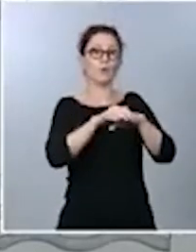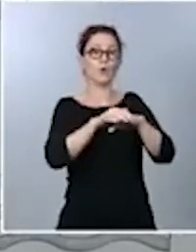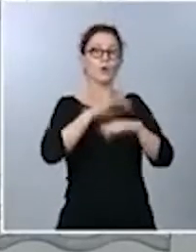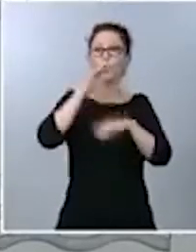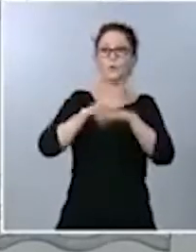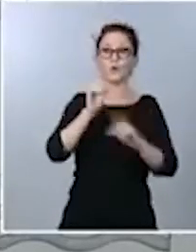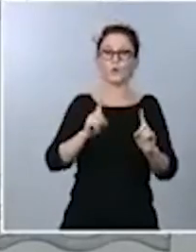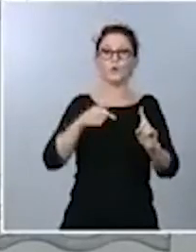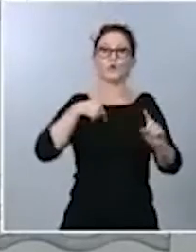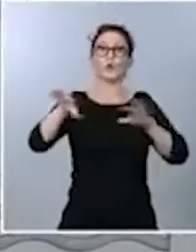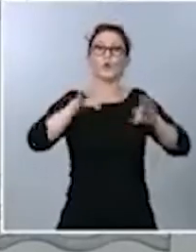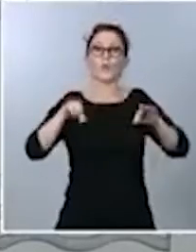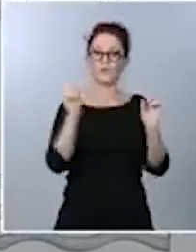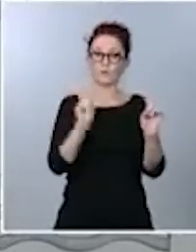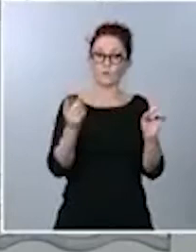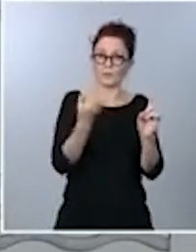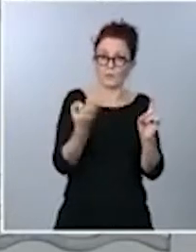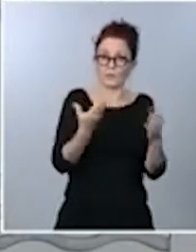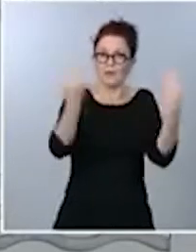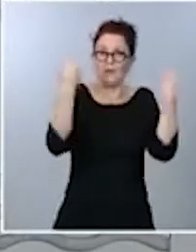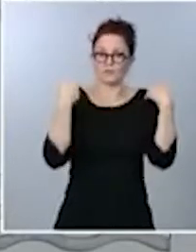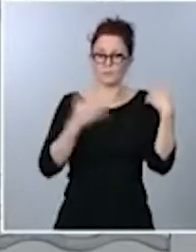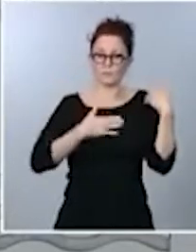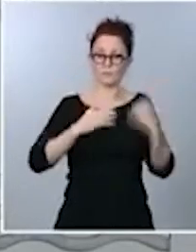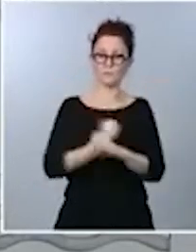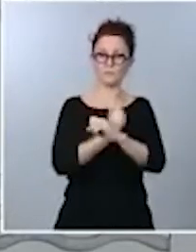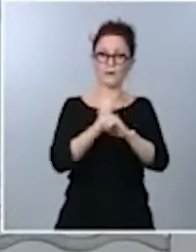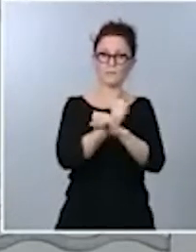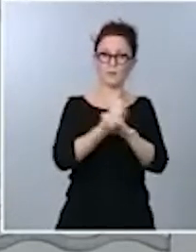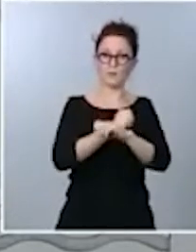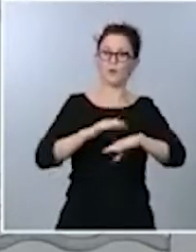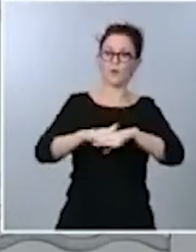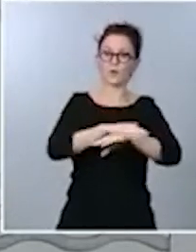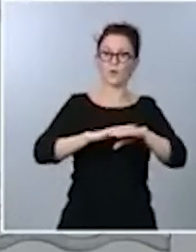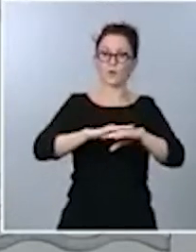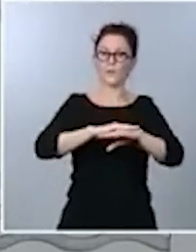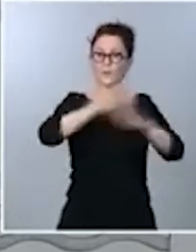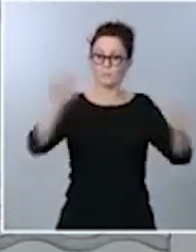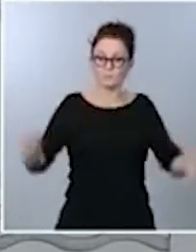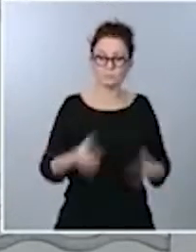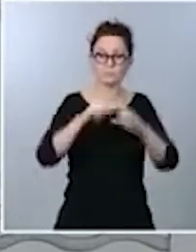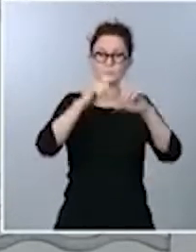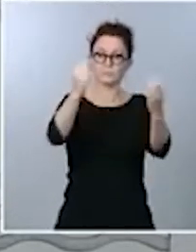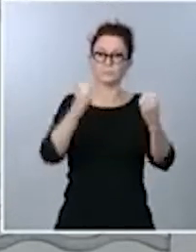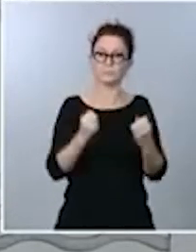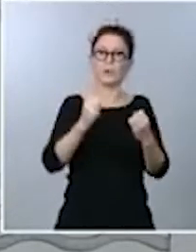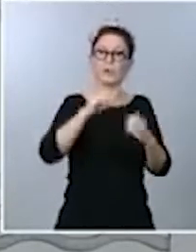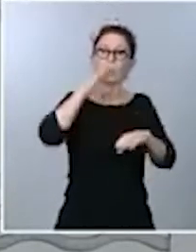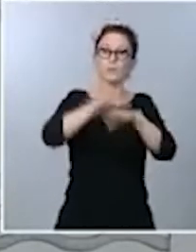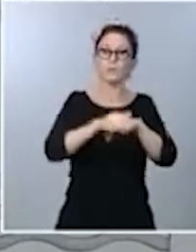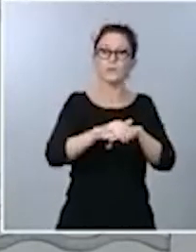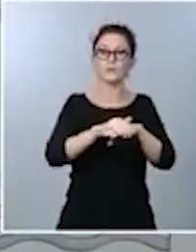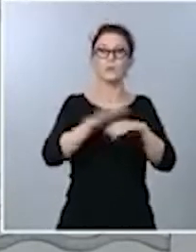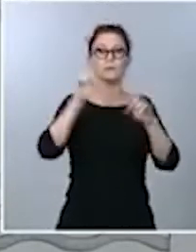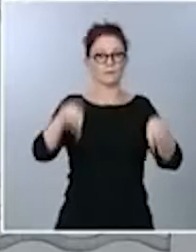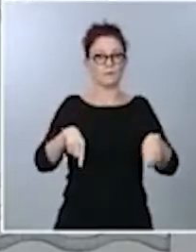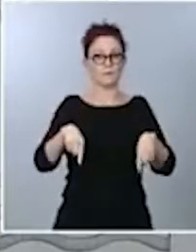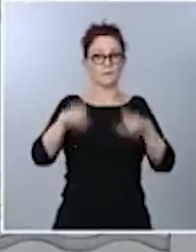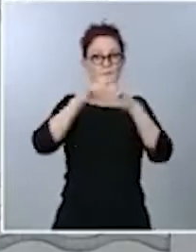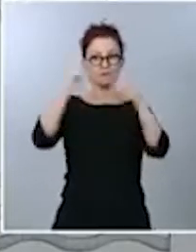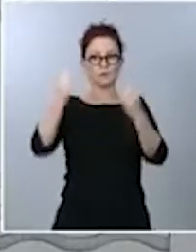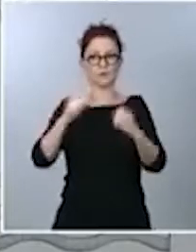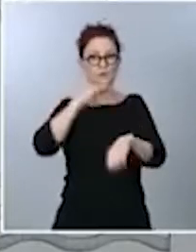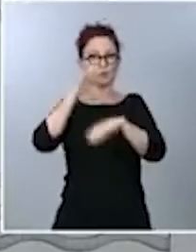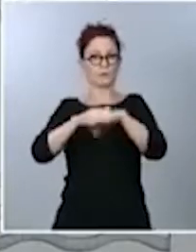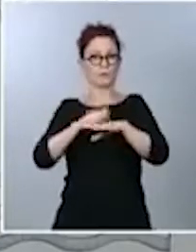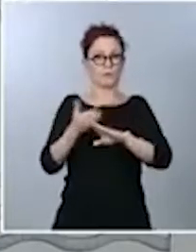tarea, el Gobierno, impulsando y legitimando las instituciones y la oposición cumpliendo también con las premisas que